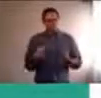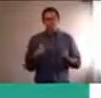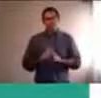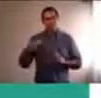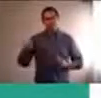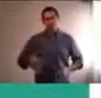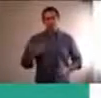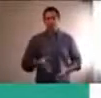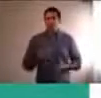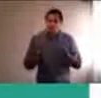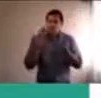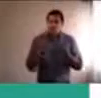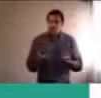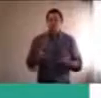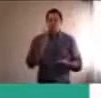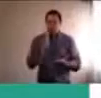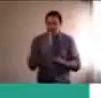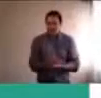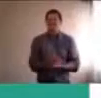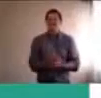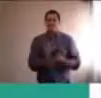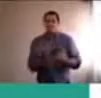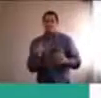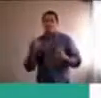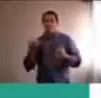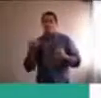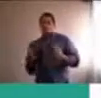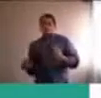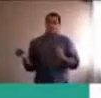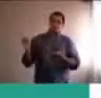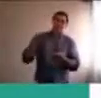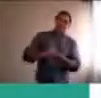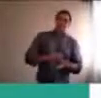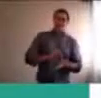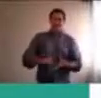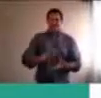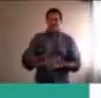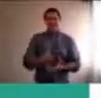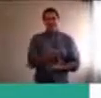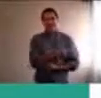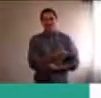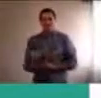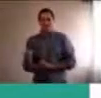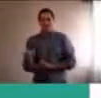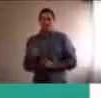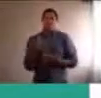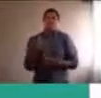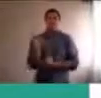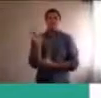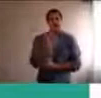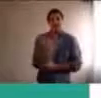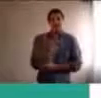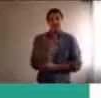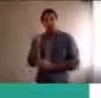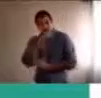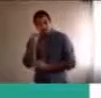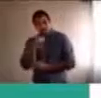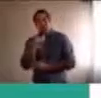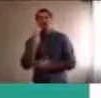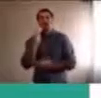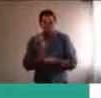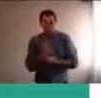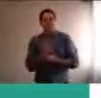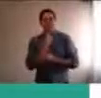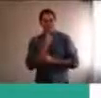de las tareas, semanales, y por eso, el sábado, y el domingo, tiene que tener, esa entidad, de descanso, y de